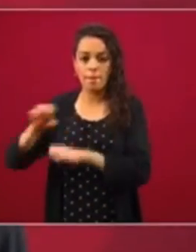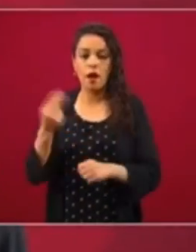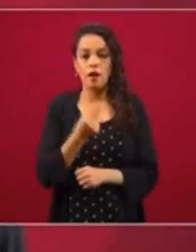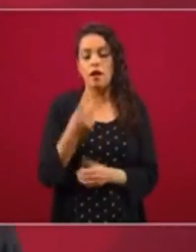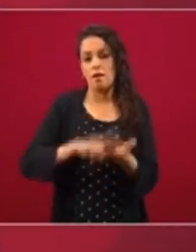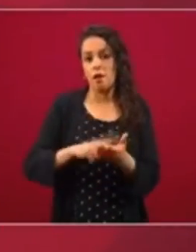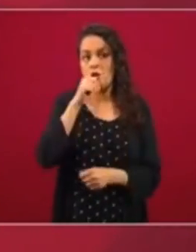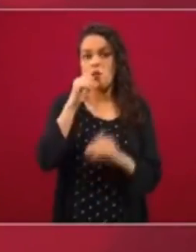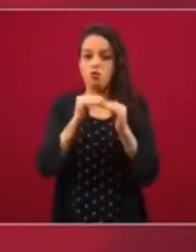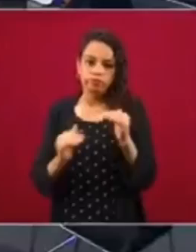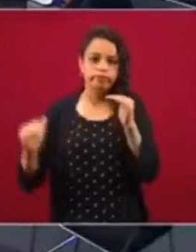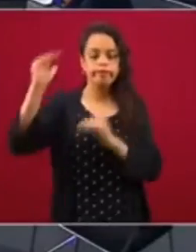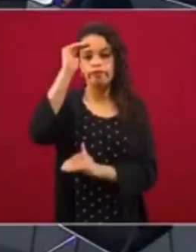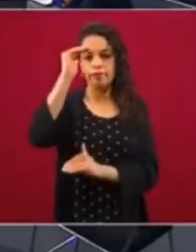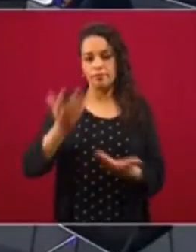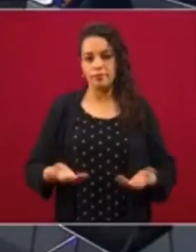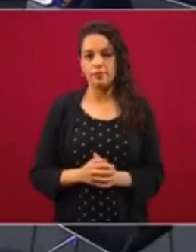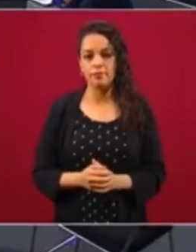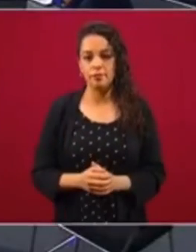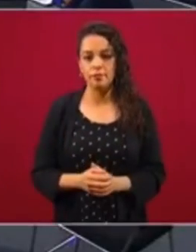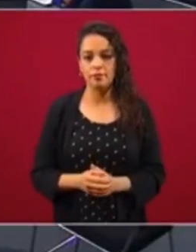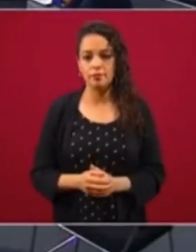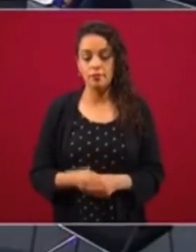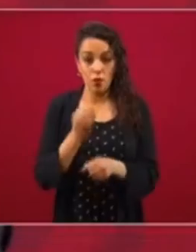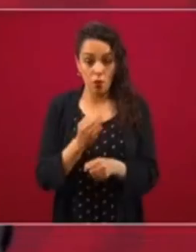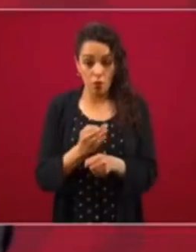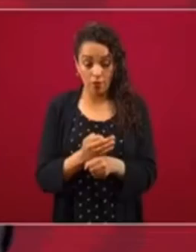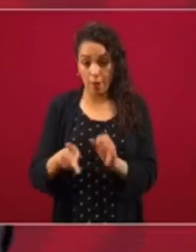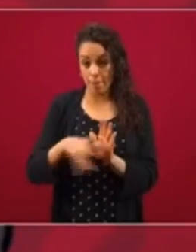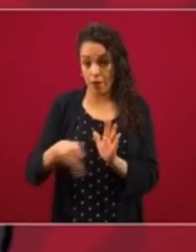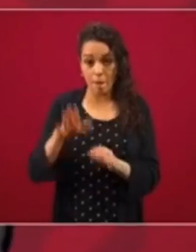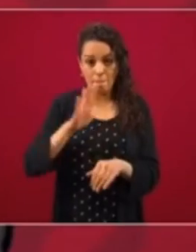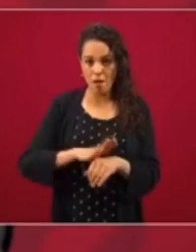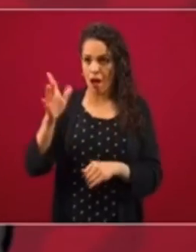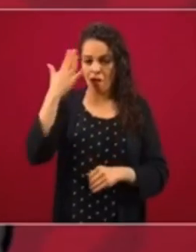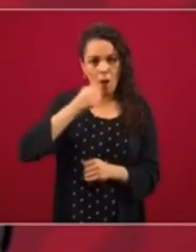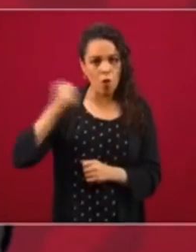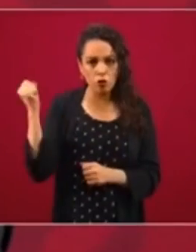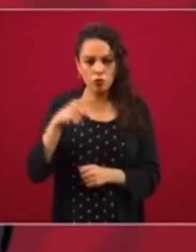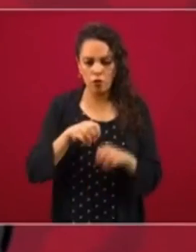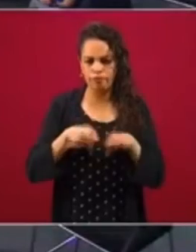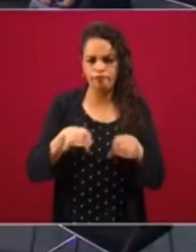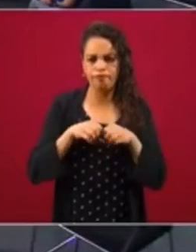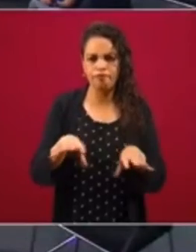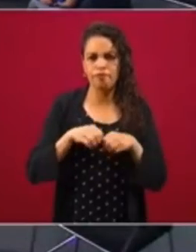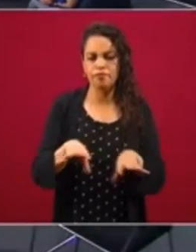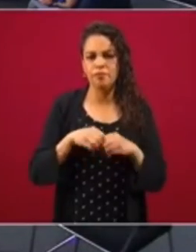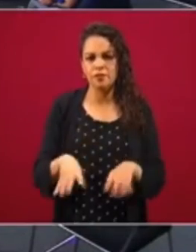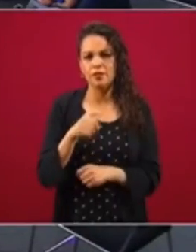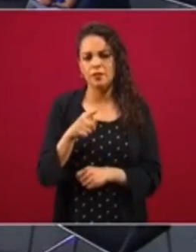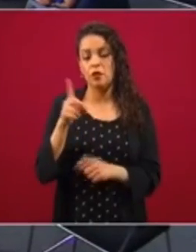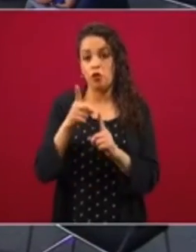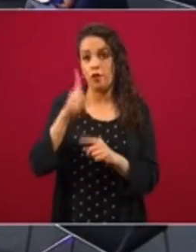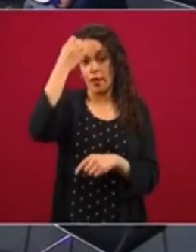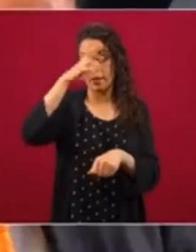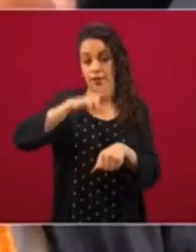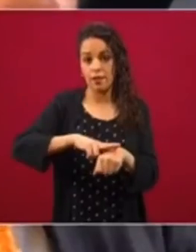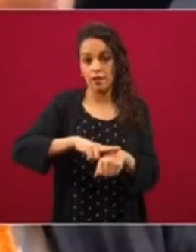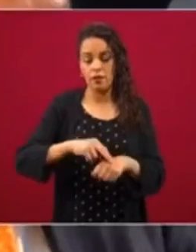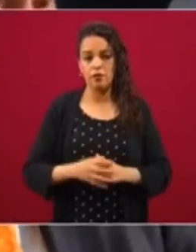Y también hay una campaña, hasta en los periódicos más famosos del extranjero,